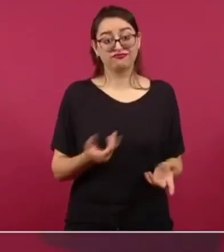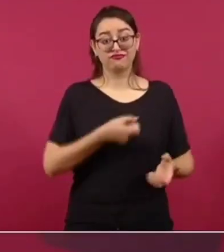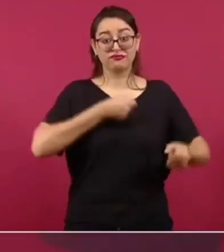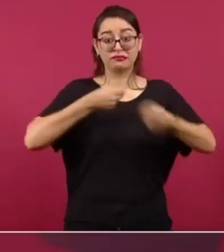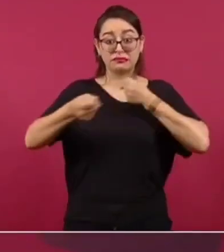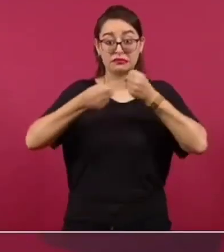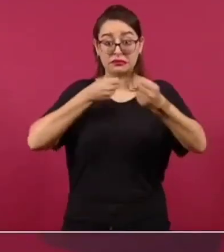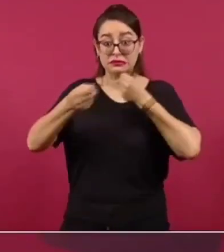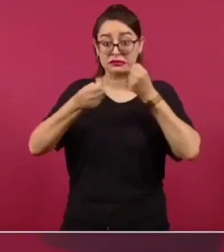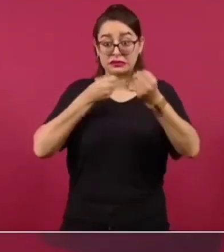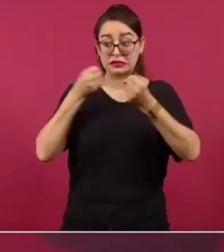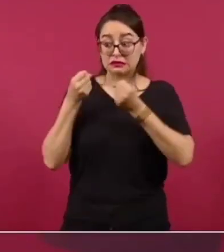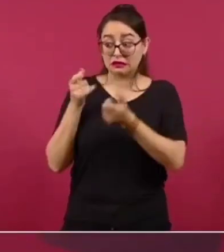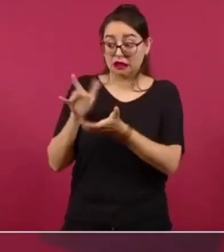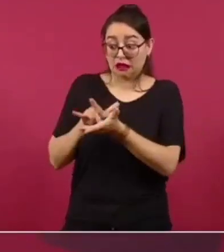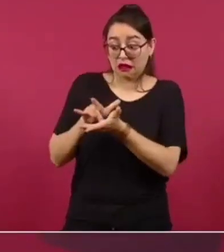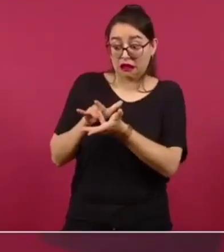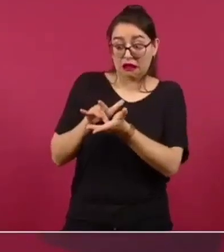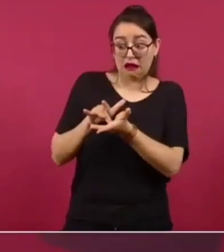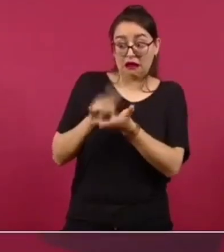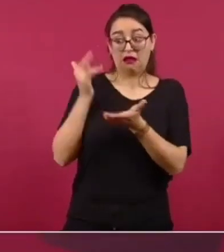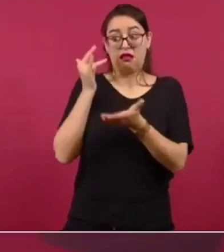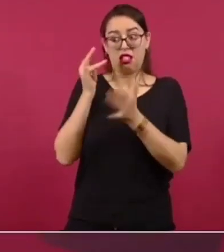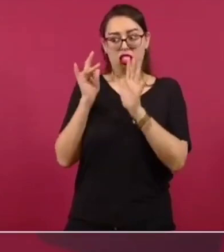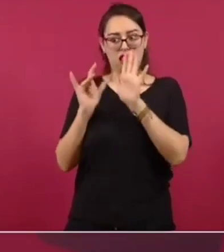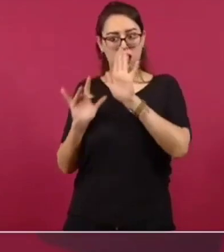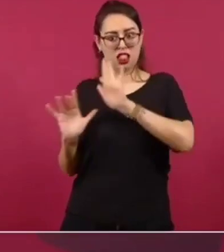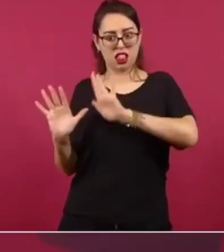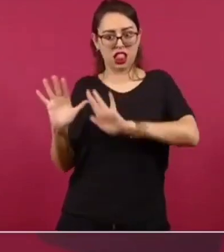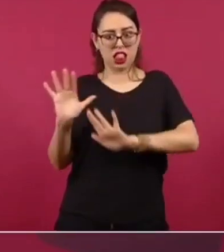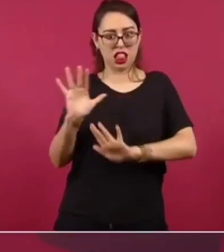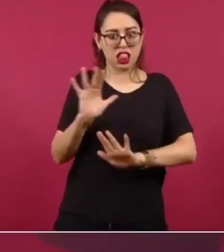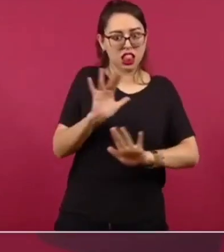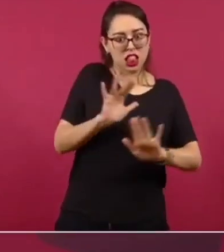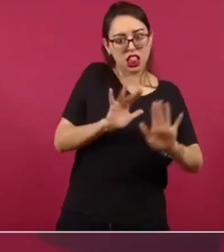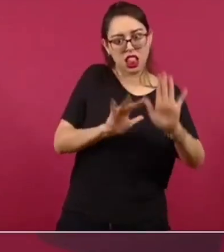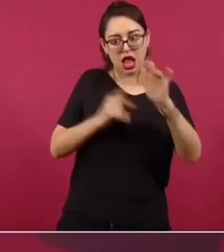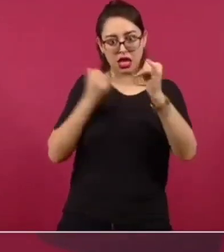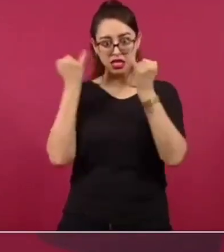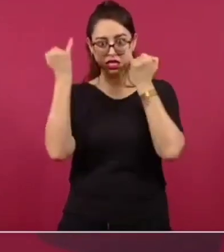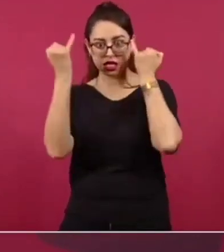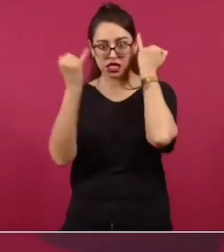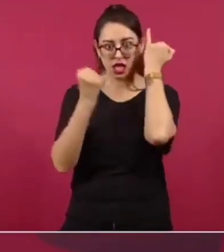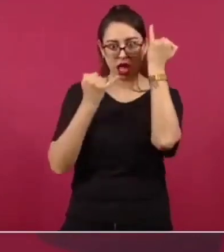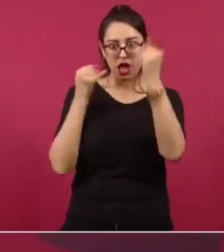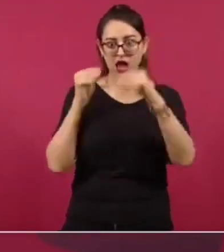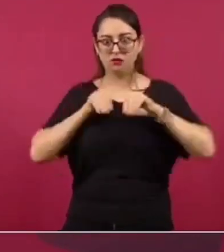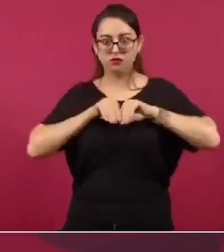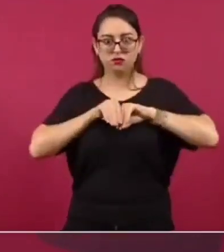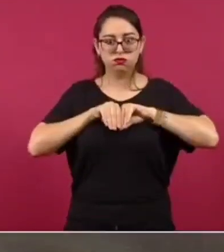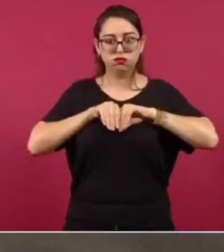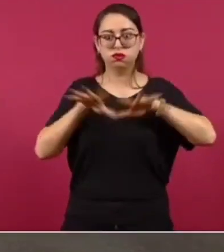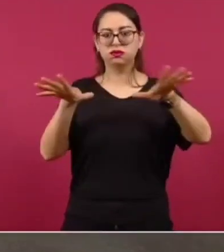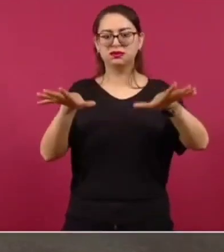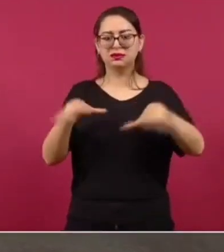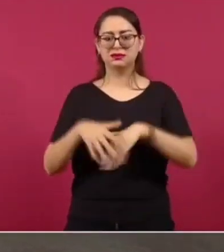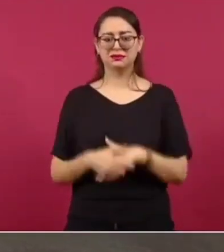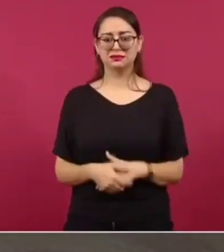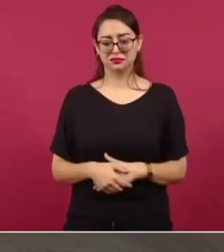la revista que tú representas, cualquier cosa